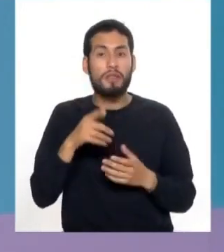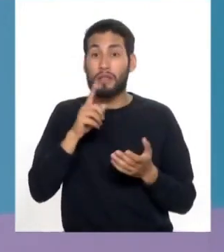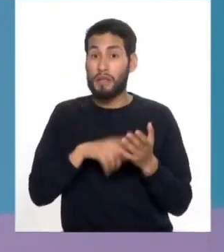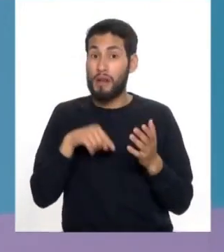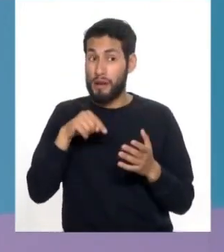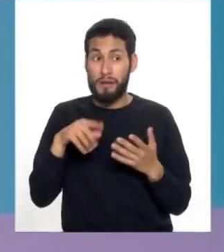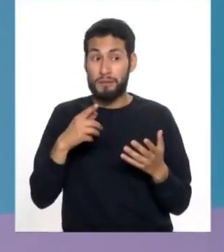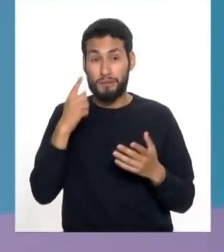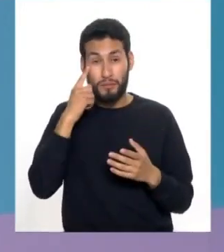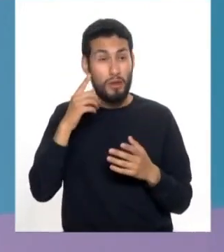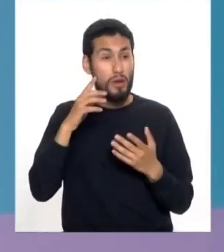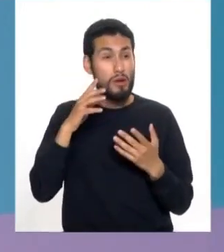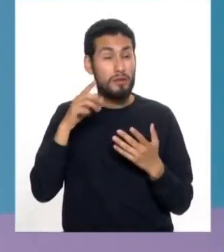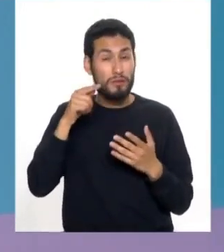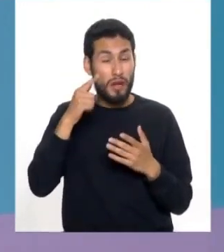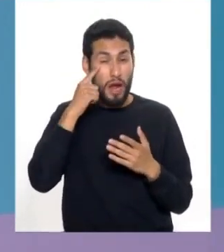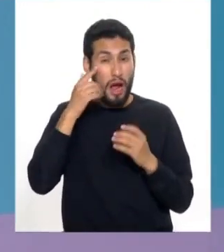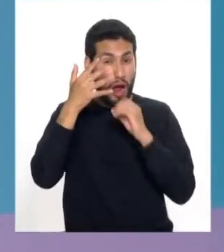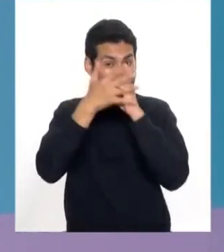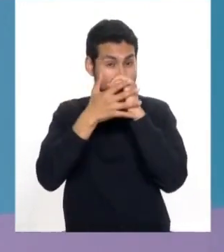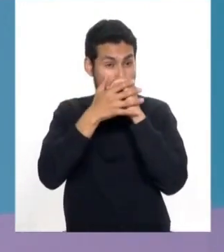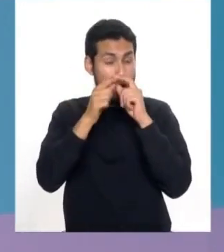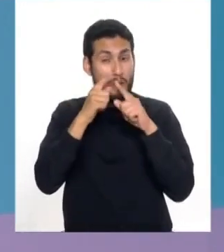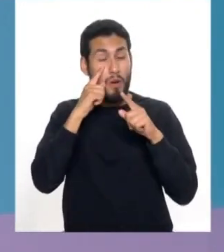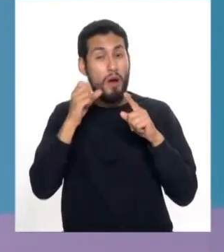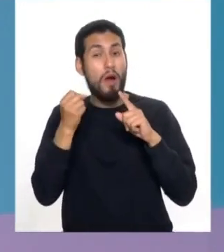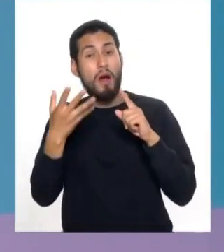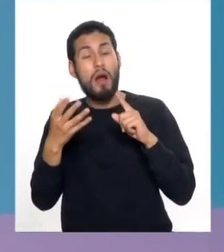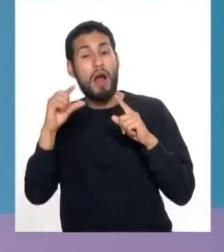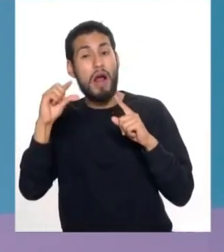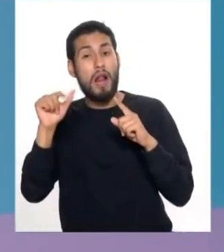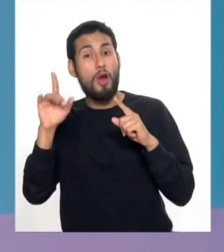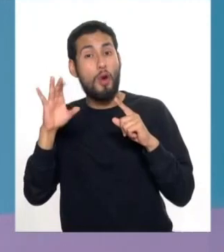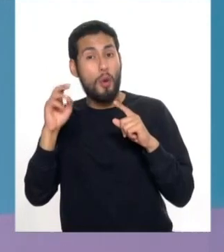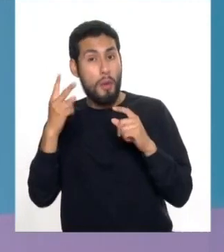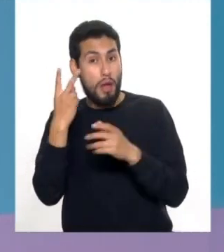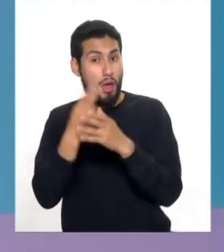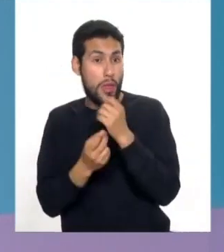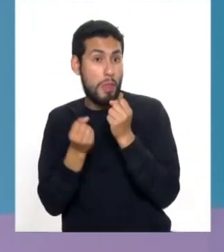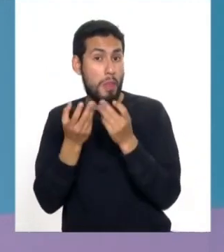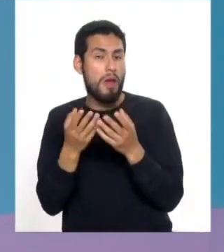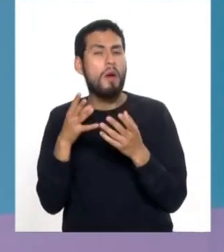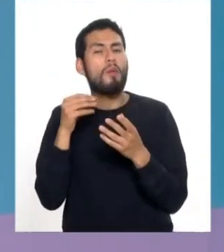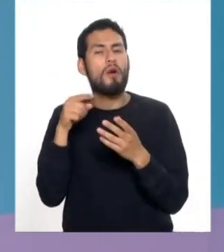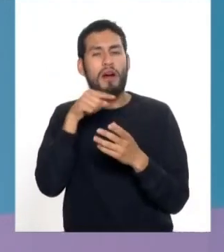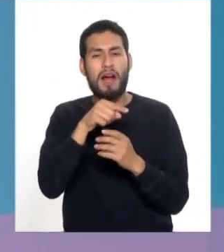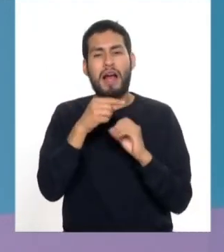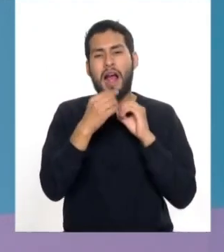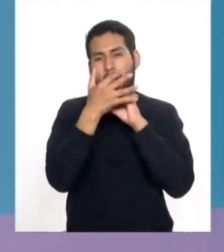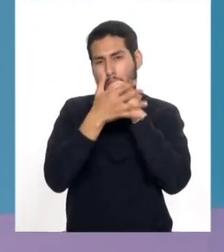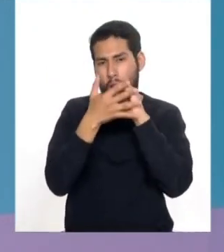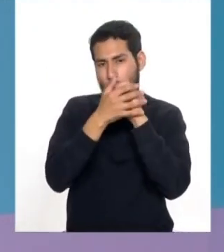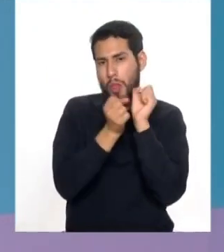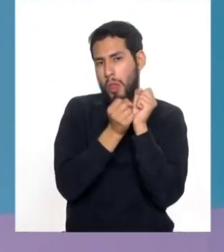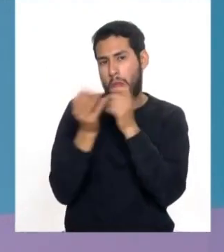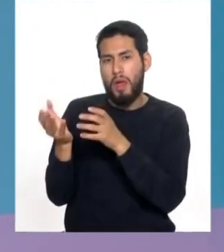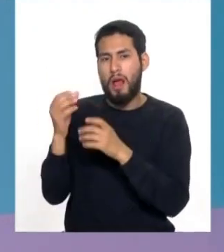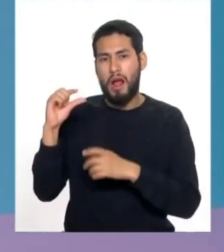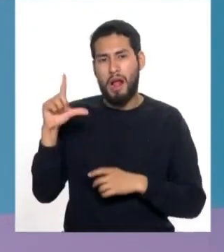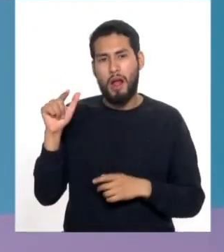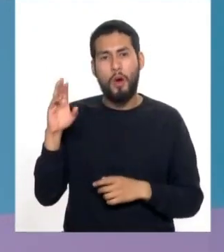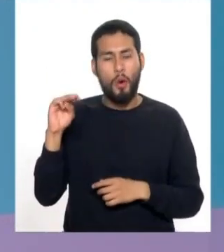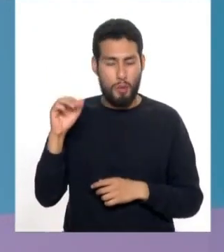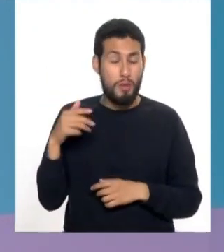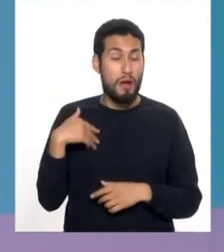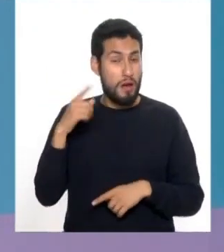tiene que ser muy opaca, o sea, muy avanzada, para que ya tenga un problema de glaucoma provocado por la catarata. Es uno de los riesgos de